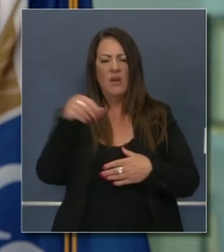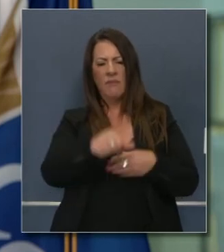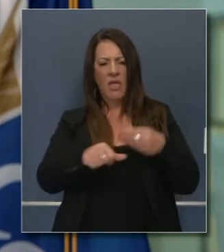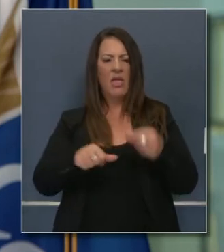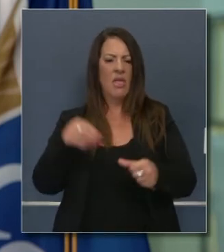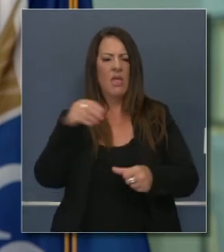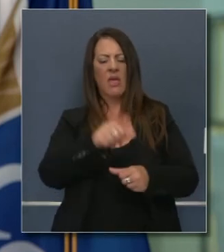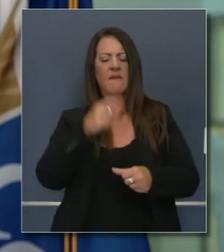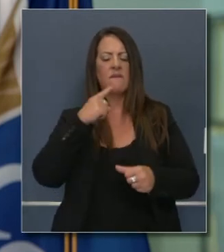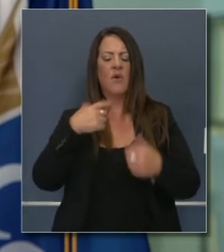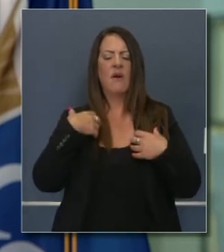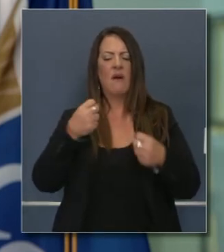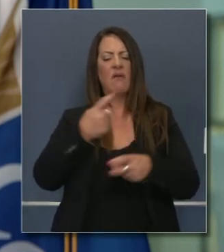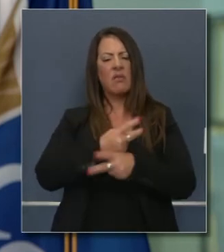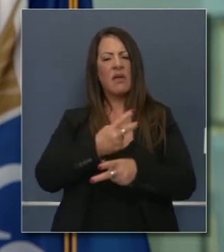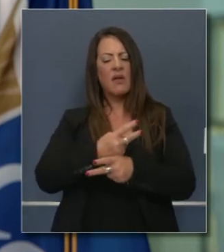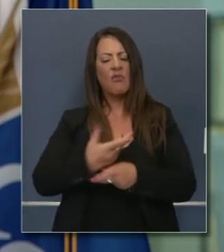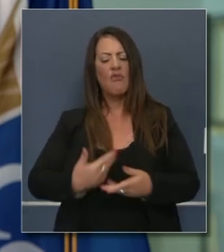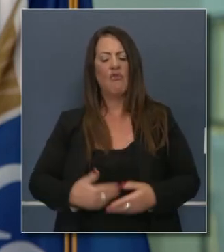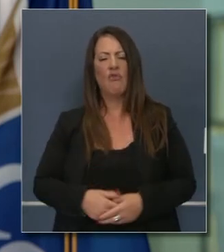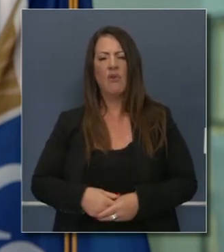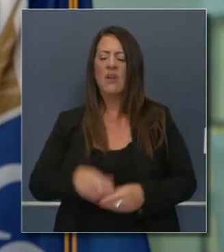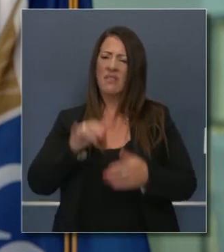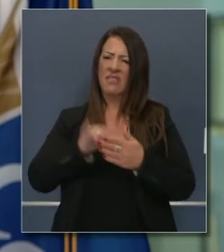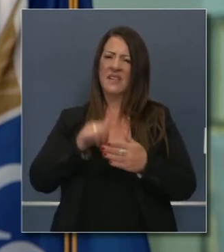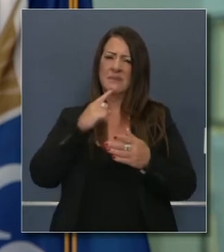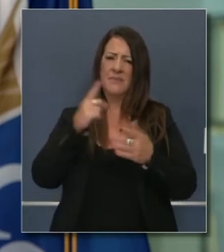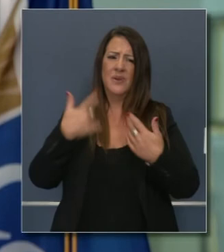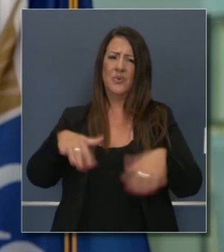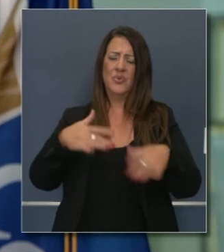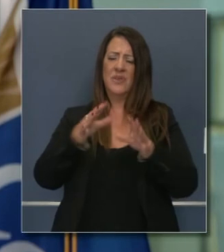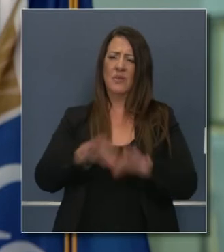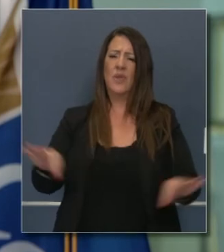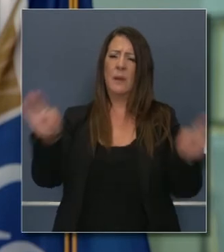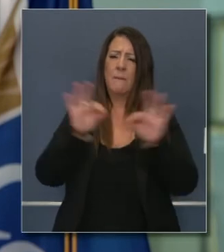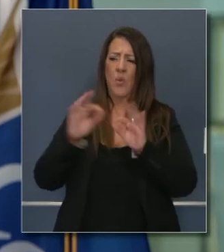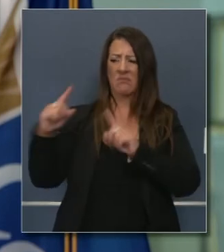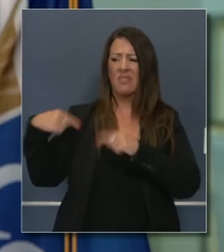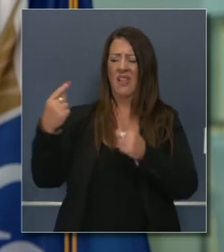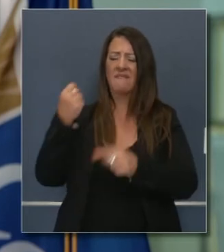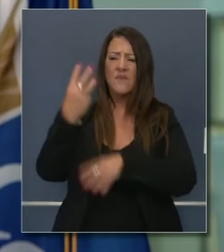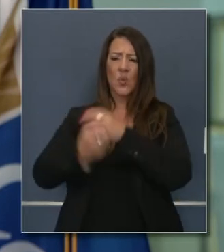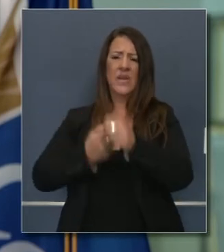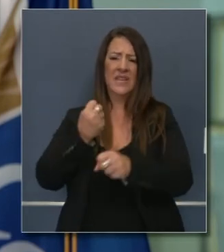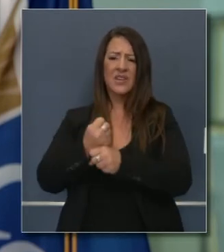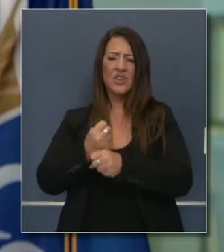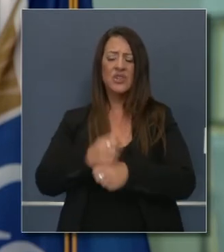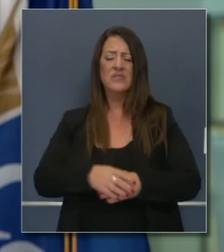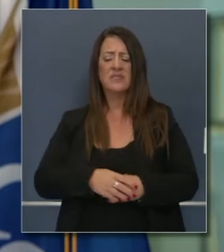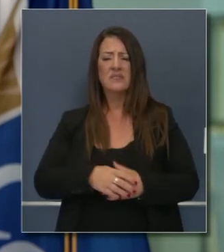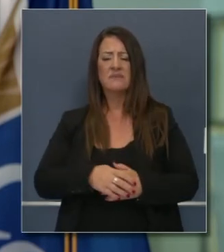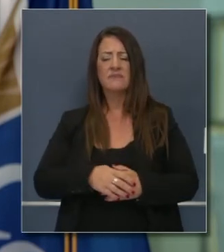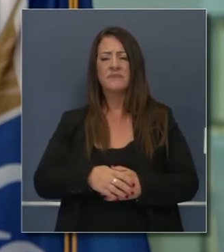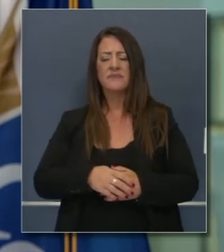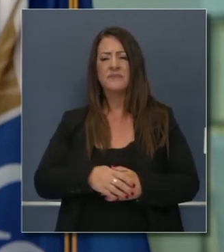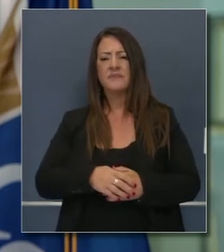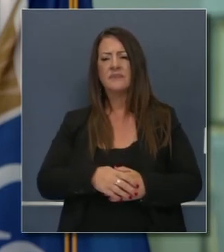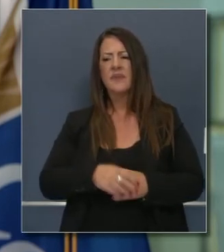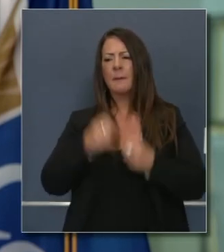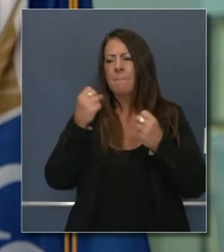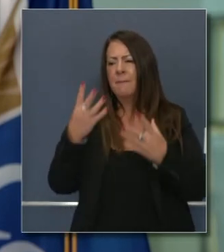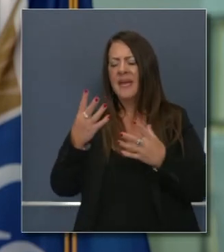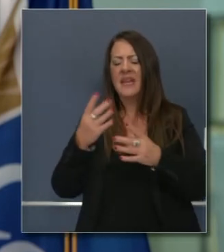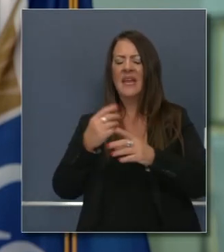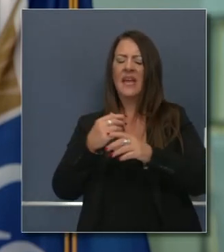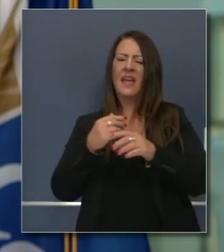costos de cuidado de la salud del crecimiento de los costos que ha sido significativo en los últimos años por el trabajo